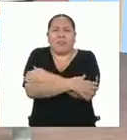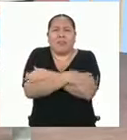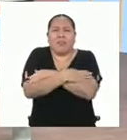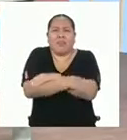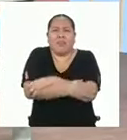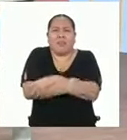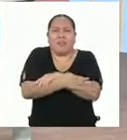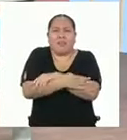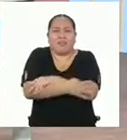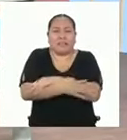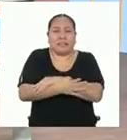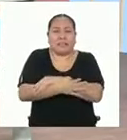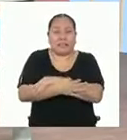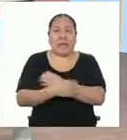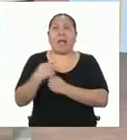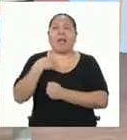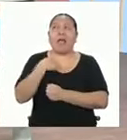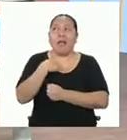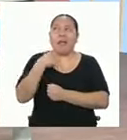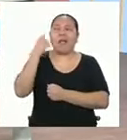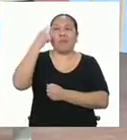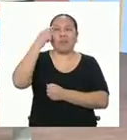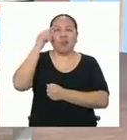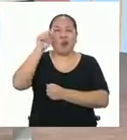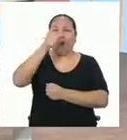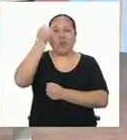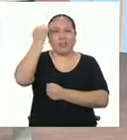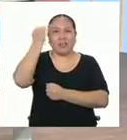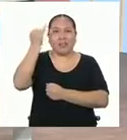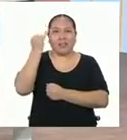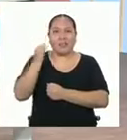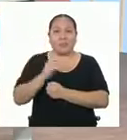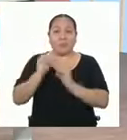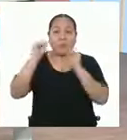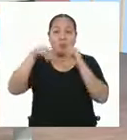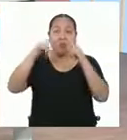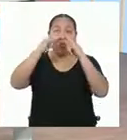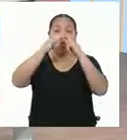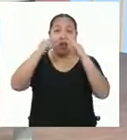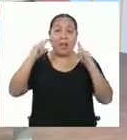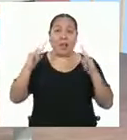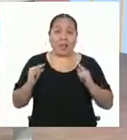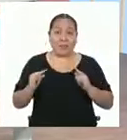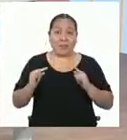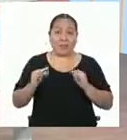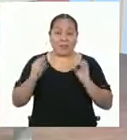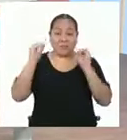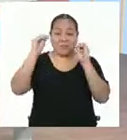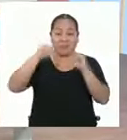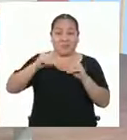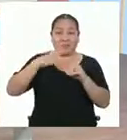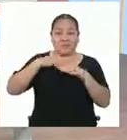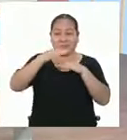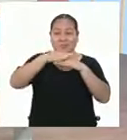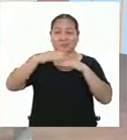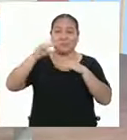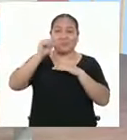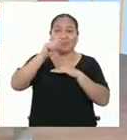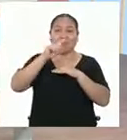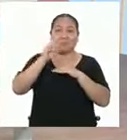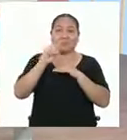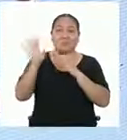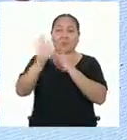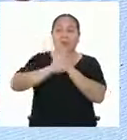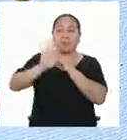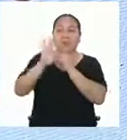Así que se me ocurrió otra idea. Armar una carpa que pueda poner en mi azotea y me proteja